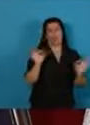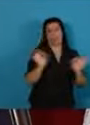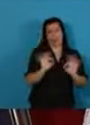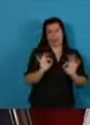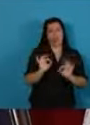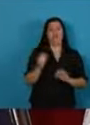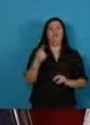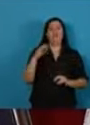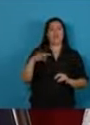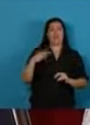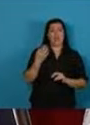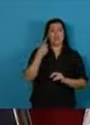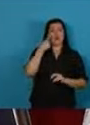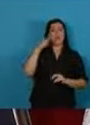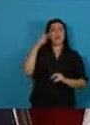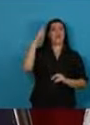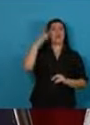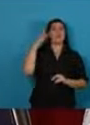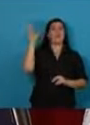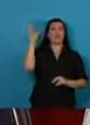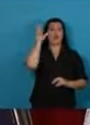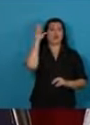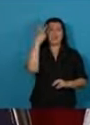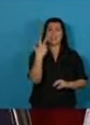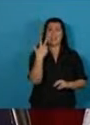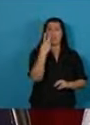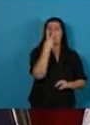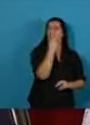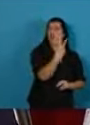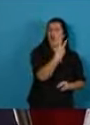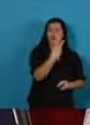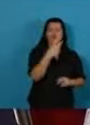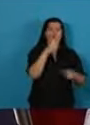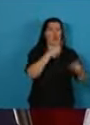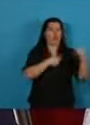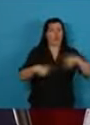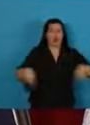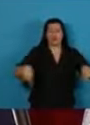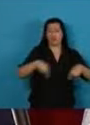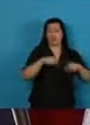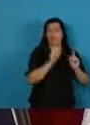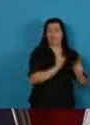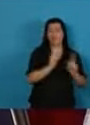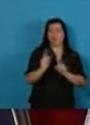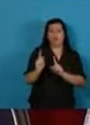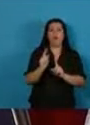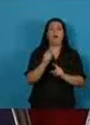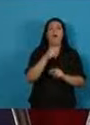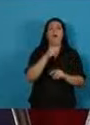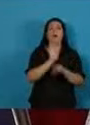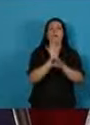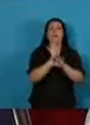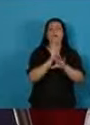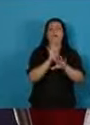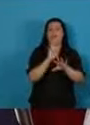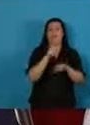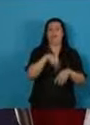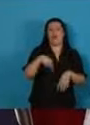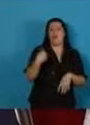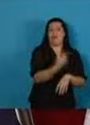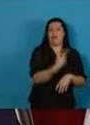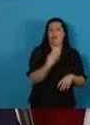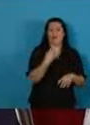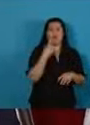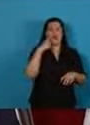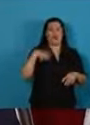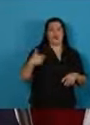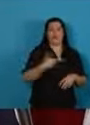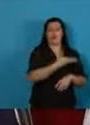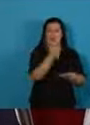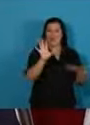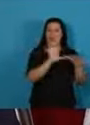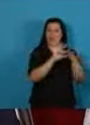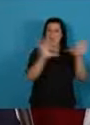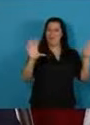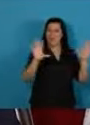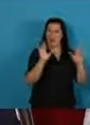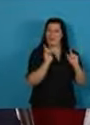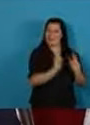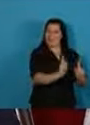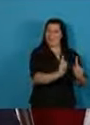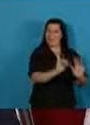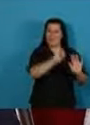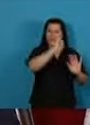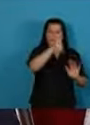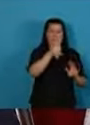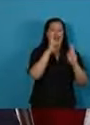solo ha habido dos constantes, la decisión irrevocable de vivir en una sociedad democrática y que